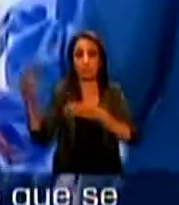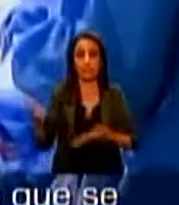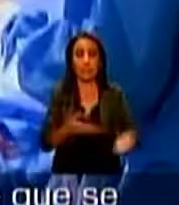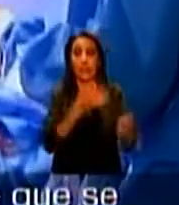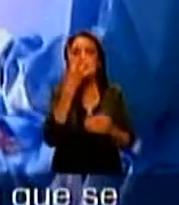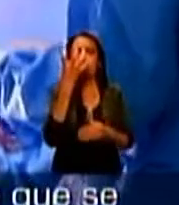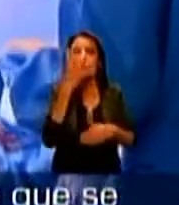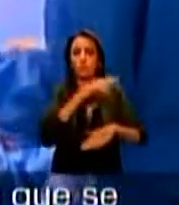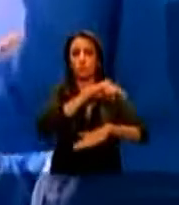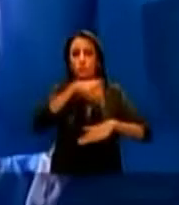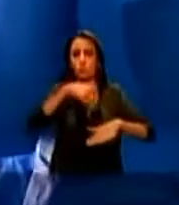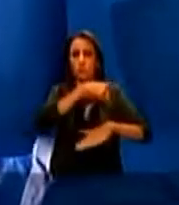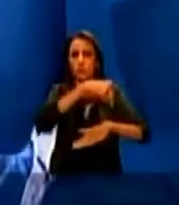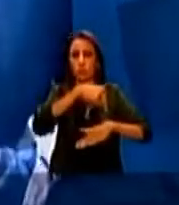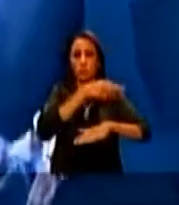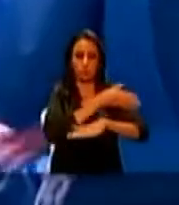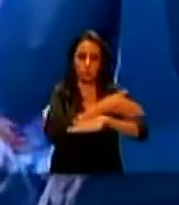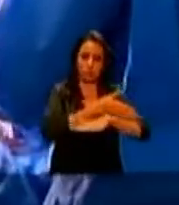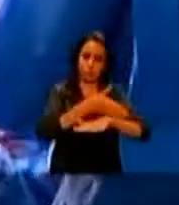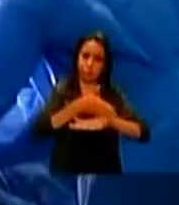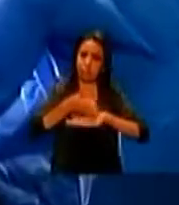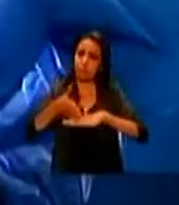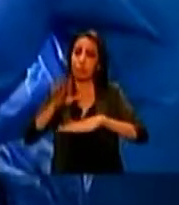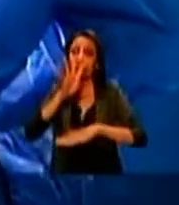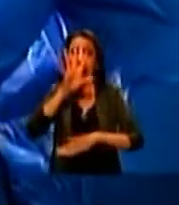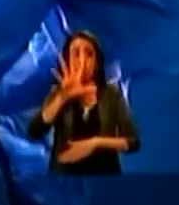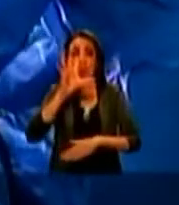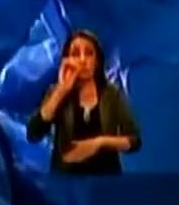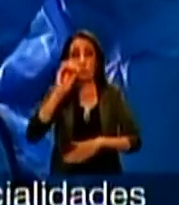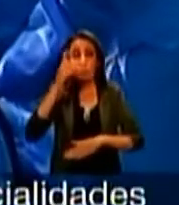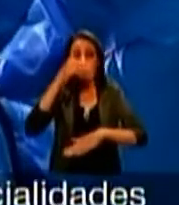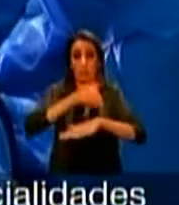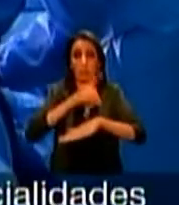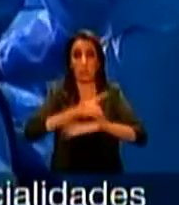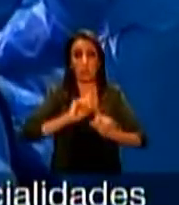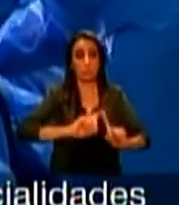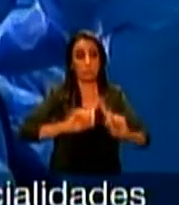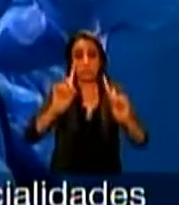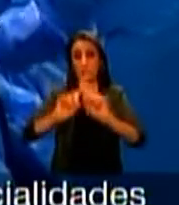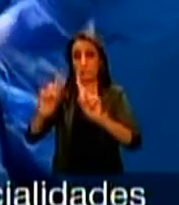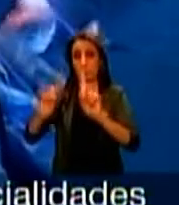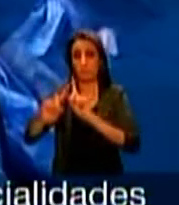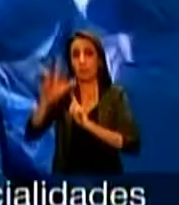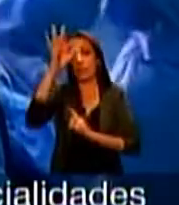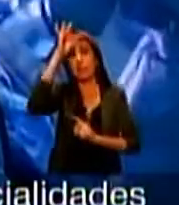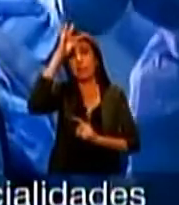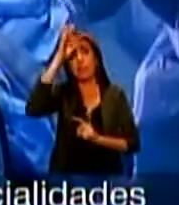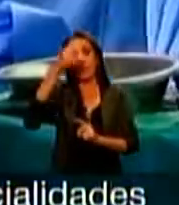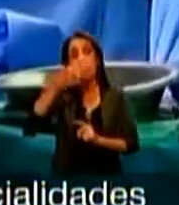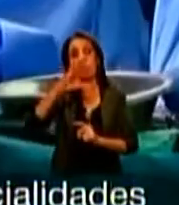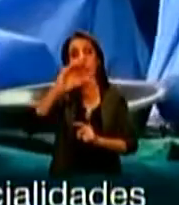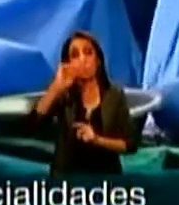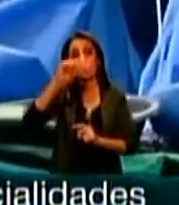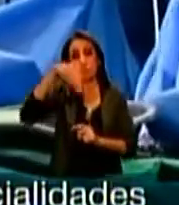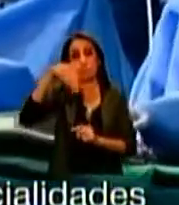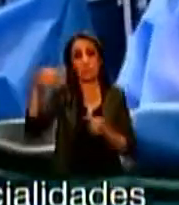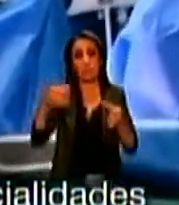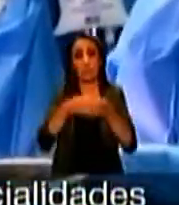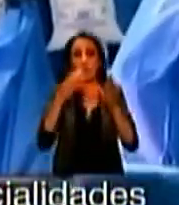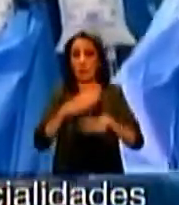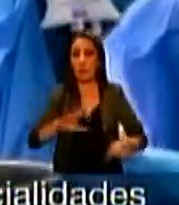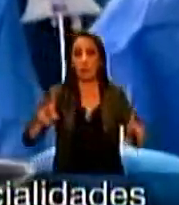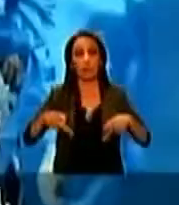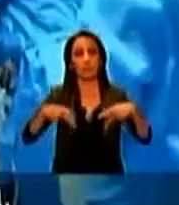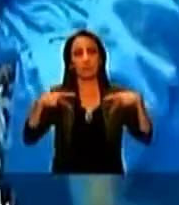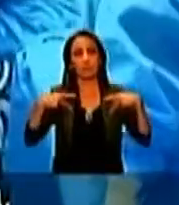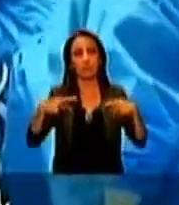trasplante bipulmonar, que duró más de 14 horas, y en la que participaron 50 médicos de distintas especialidades del Hospital Carlos